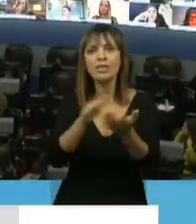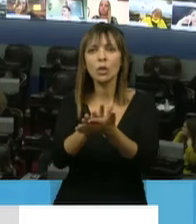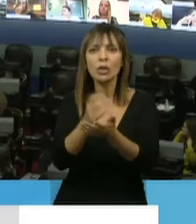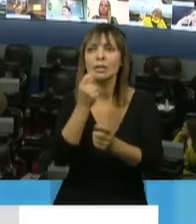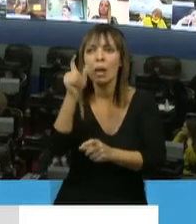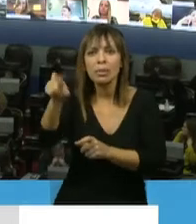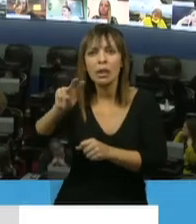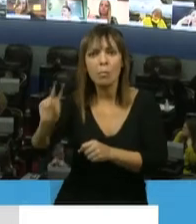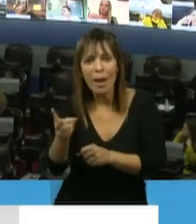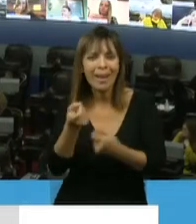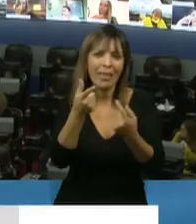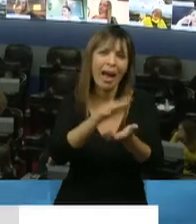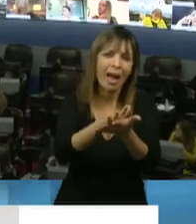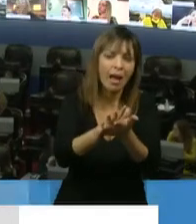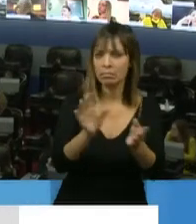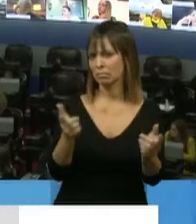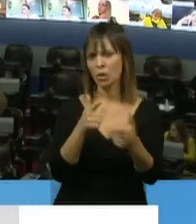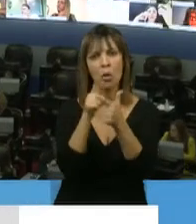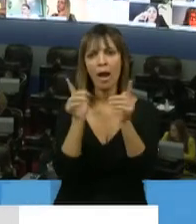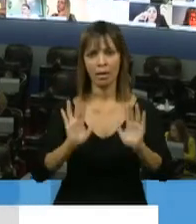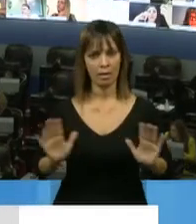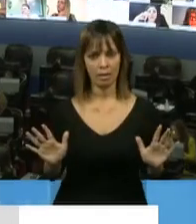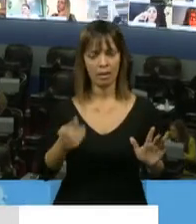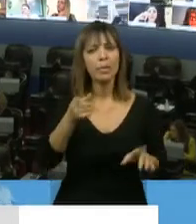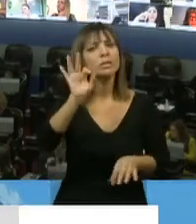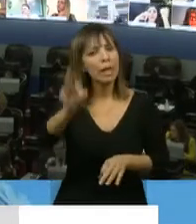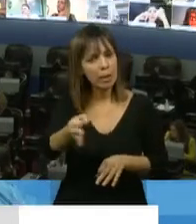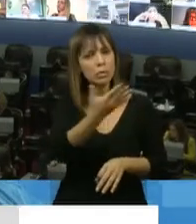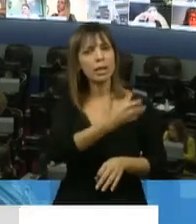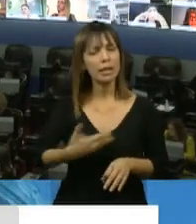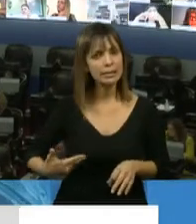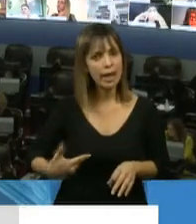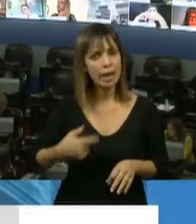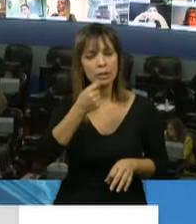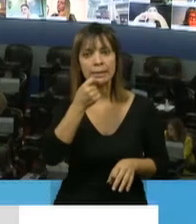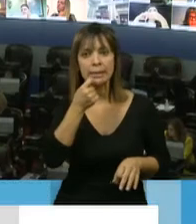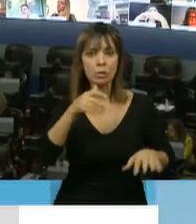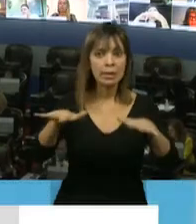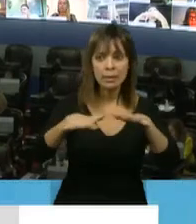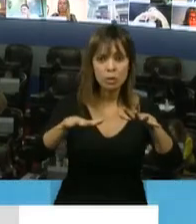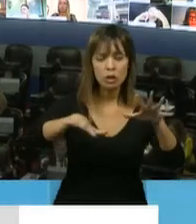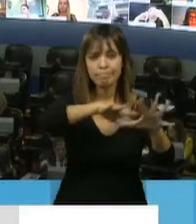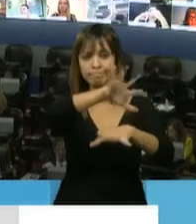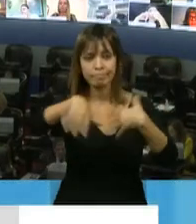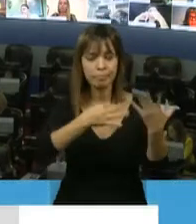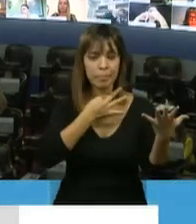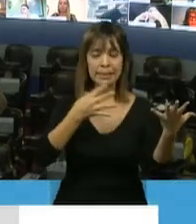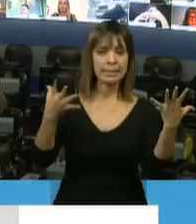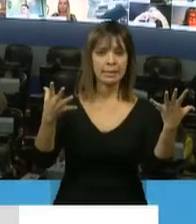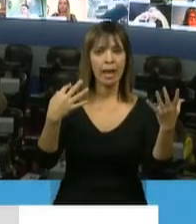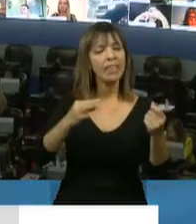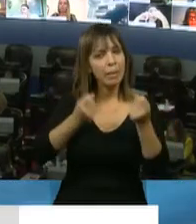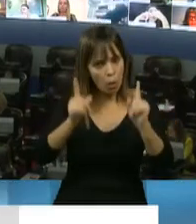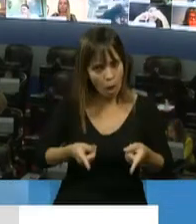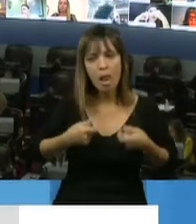a un ser querido. Pero entendemos también que el Estado, ante crisis de tamaño a naturaleza, debe dar alivio